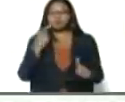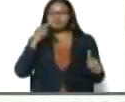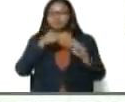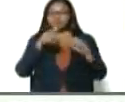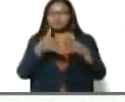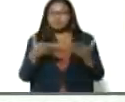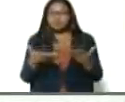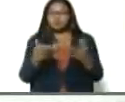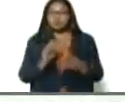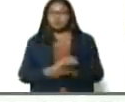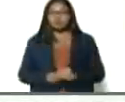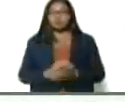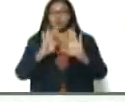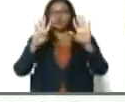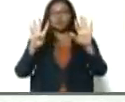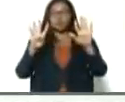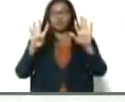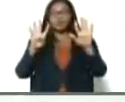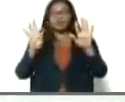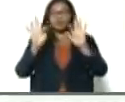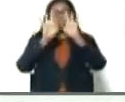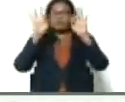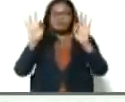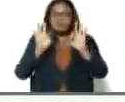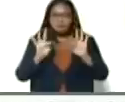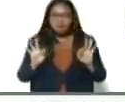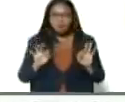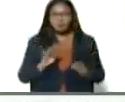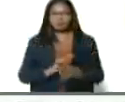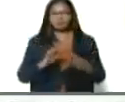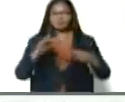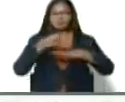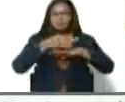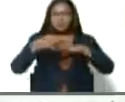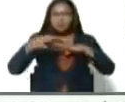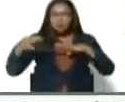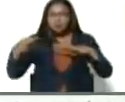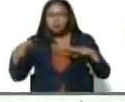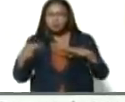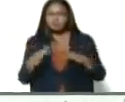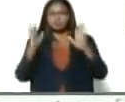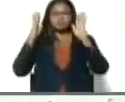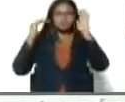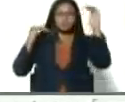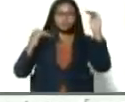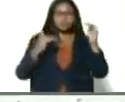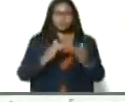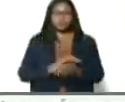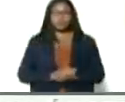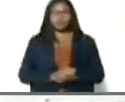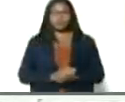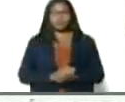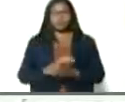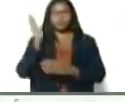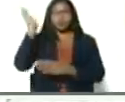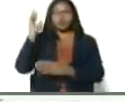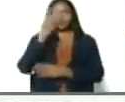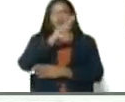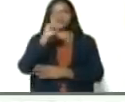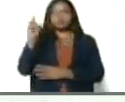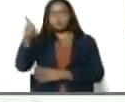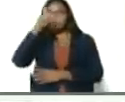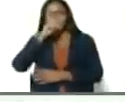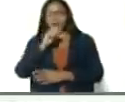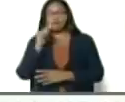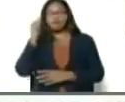nueve vértices, nueve vértices. Atención, congreso bicentenario de